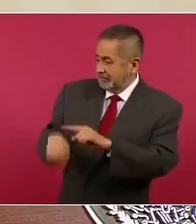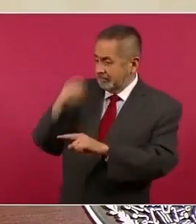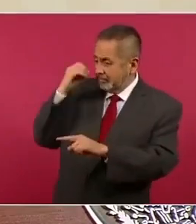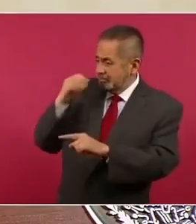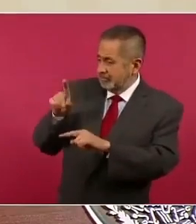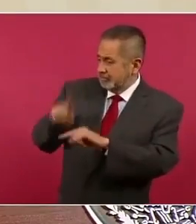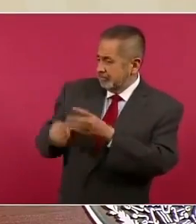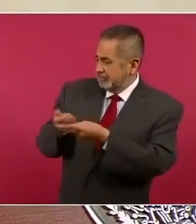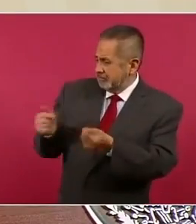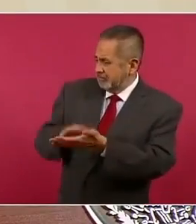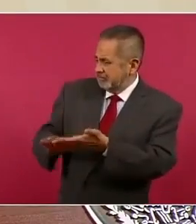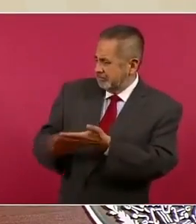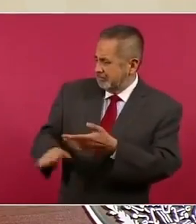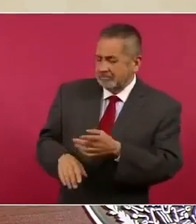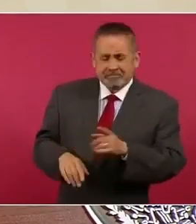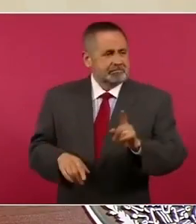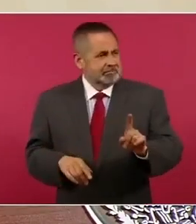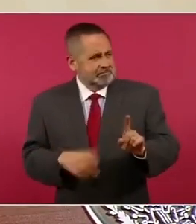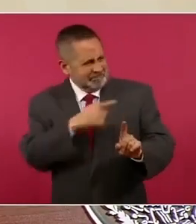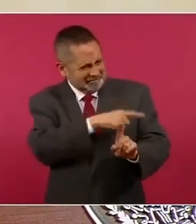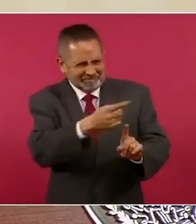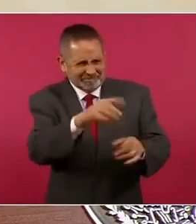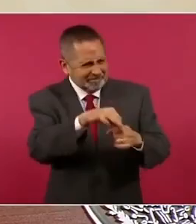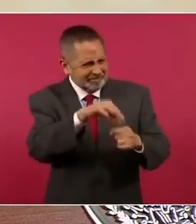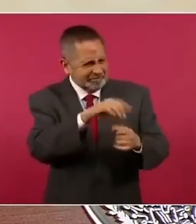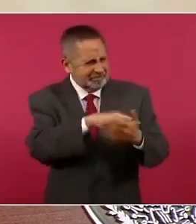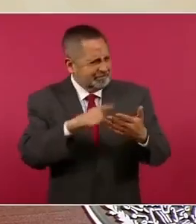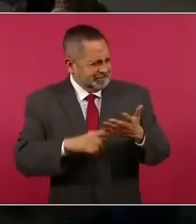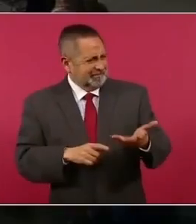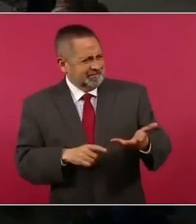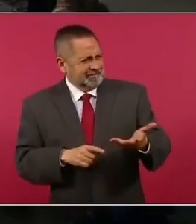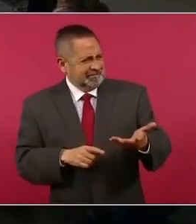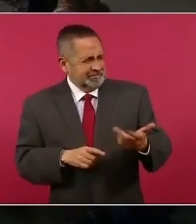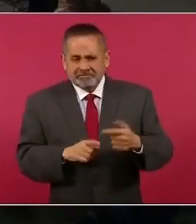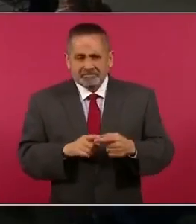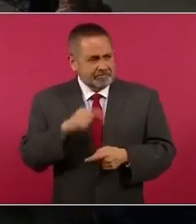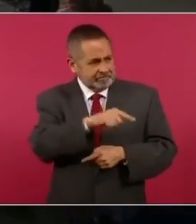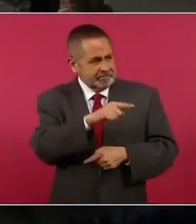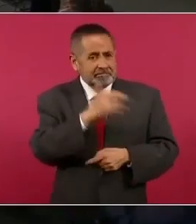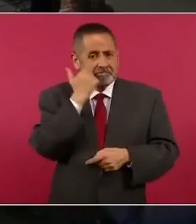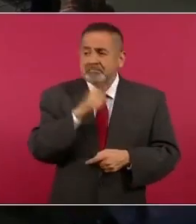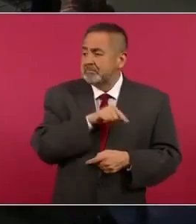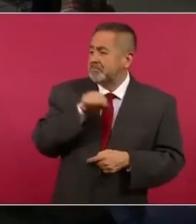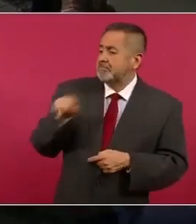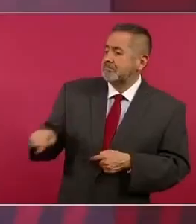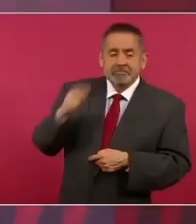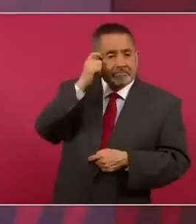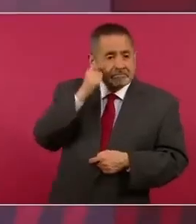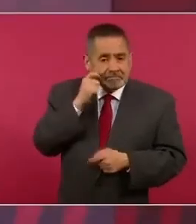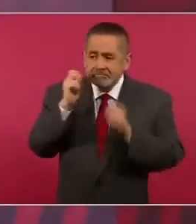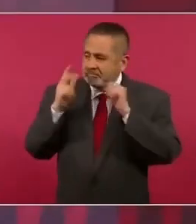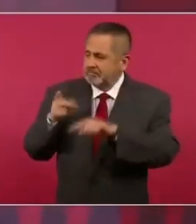porque está bien pues que o Guerrero y Chiapas que los del